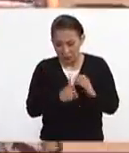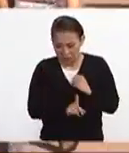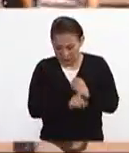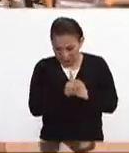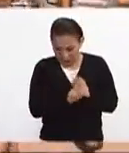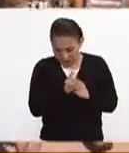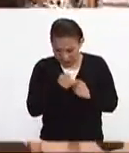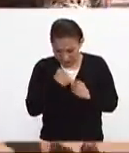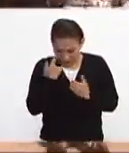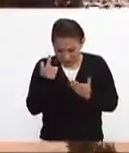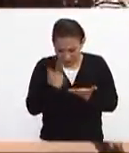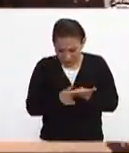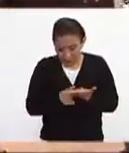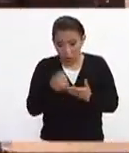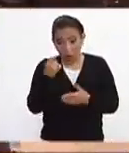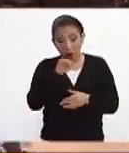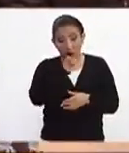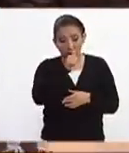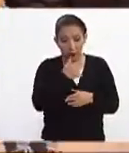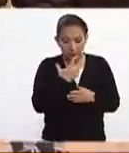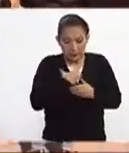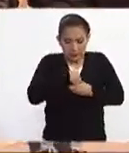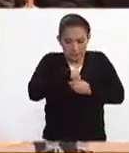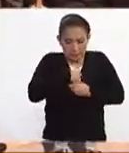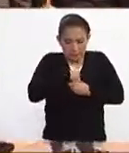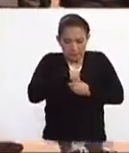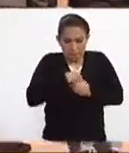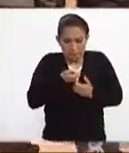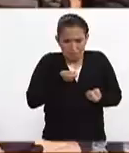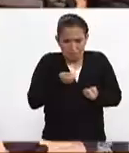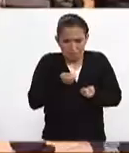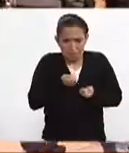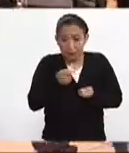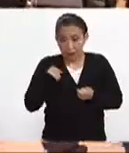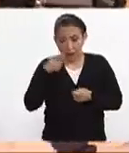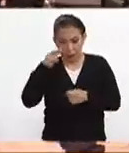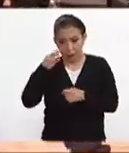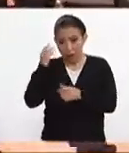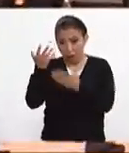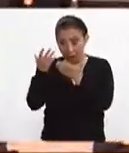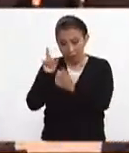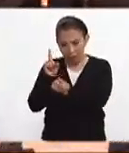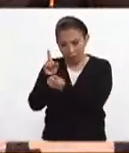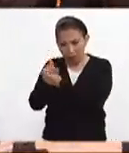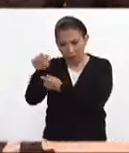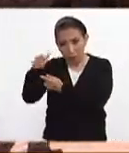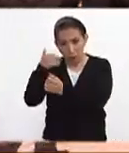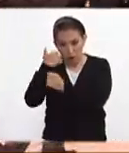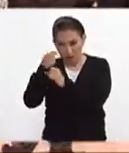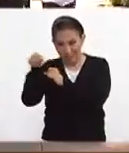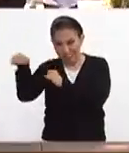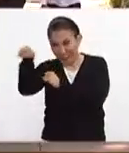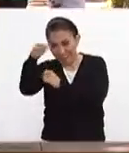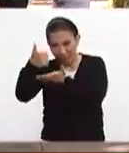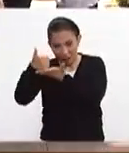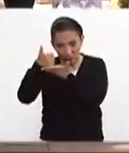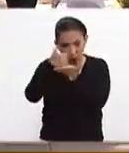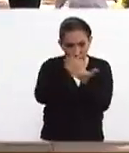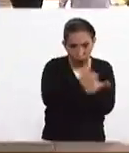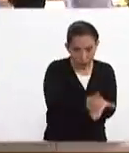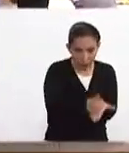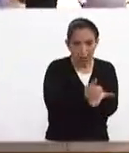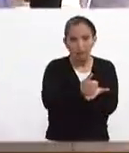inicial algunos la están conteniendo mucho por ejemplo nos encontramos con los voluntarios que están ayudando